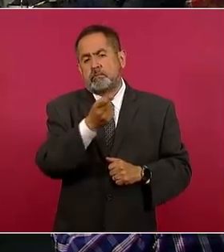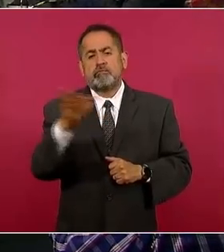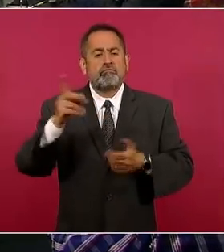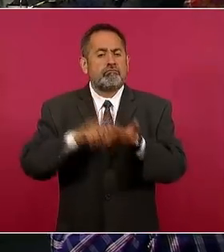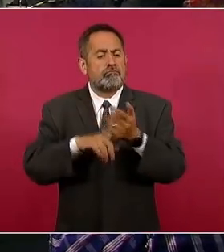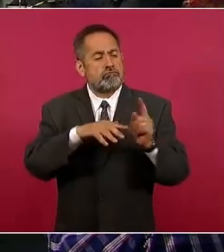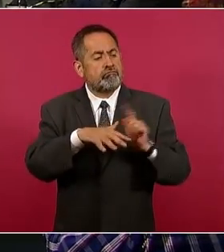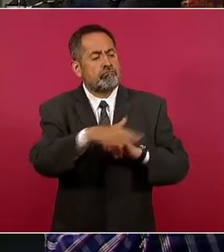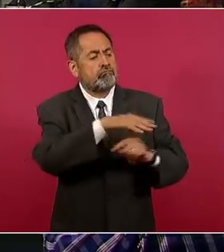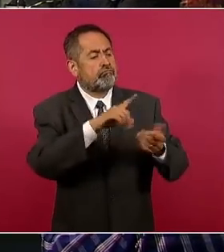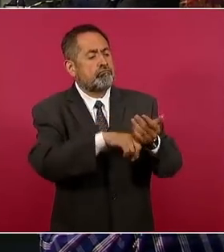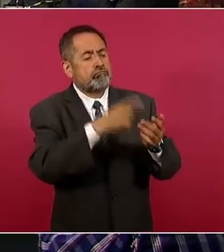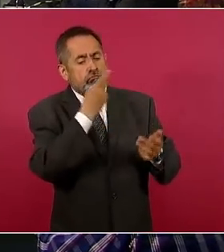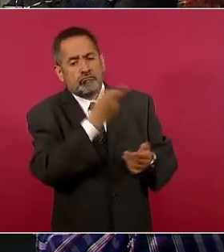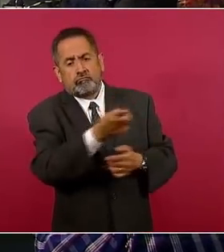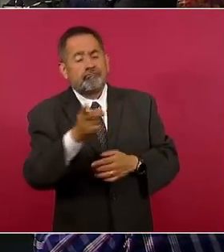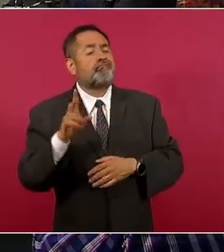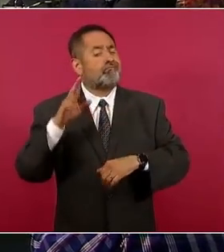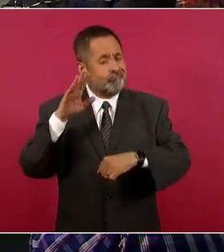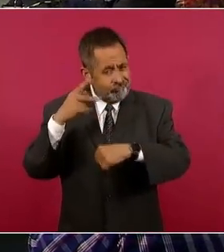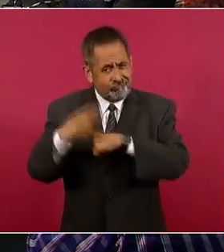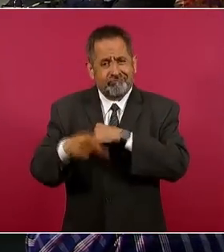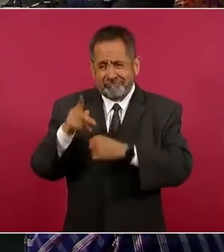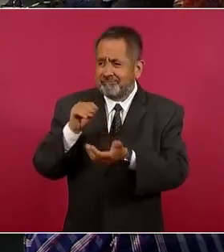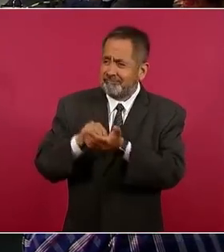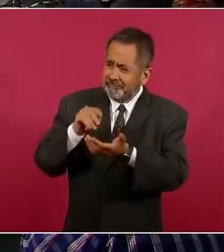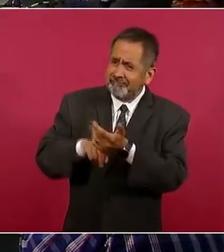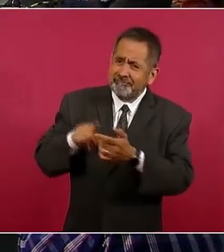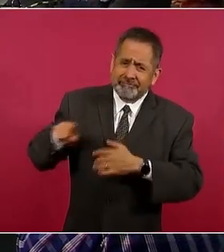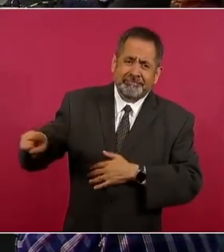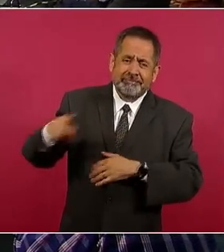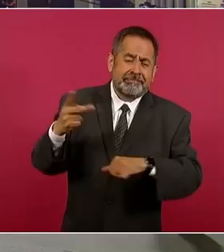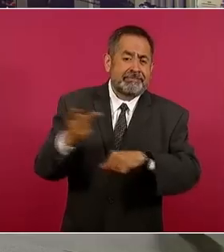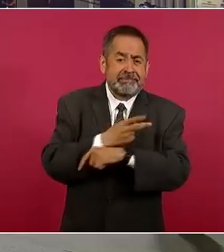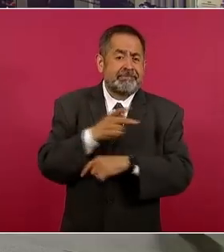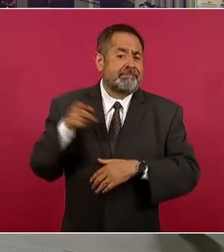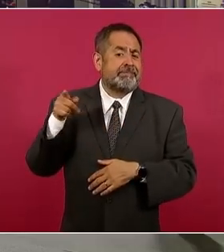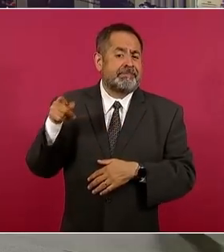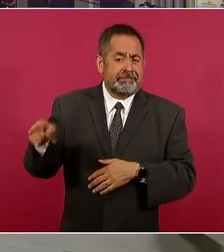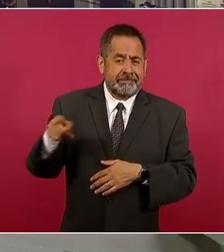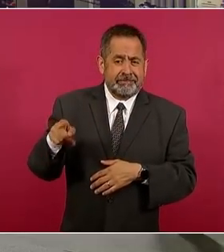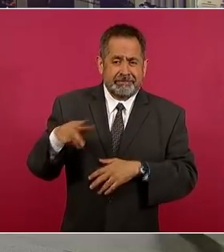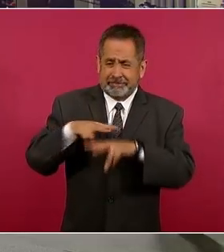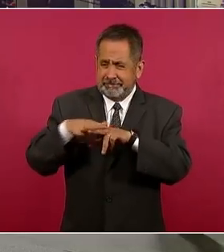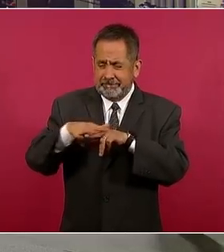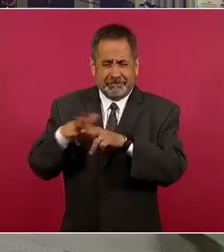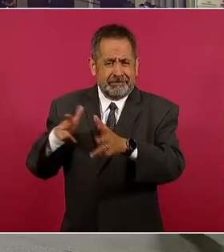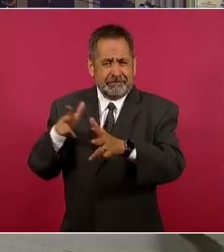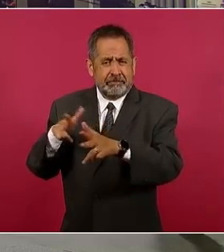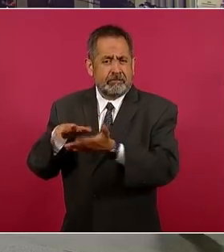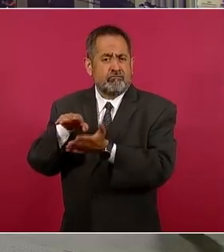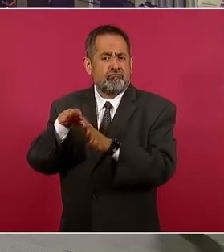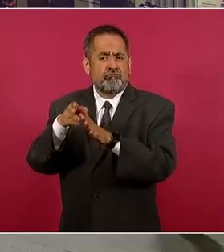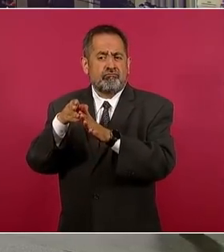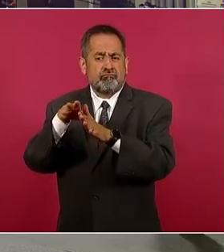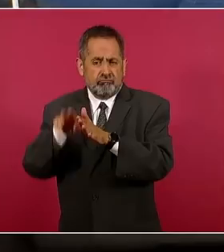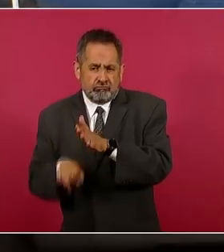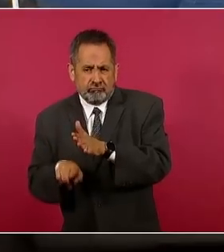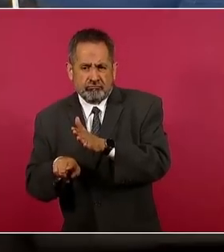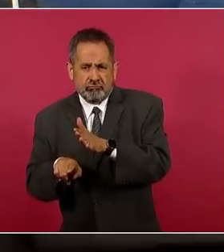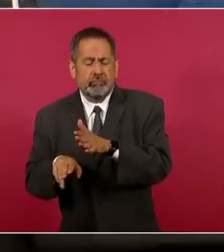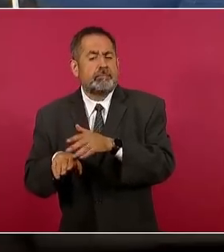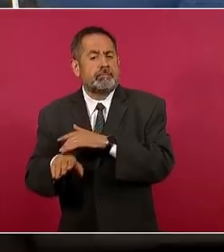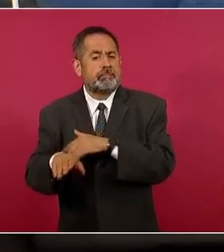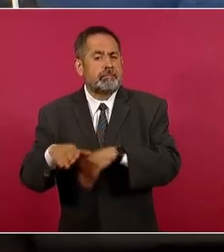existiendo, ellos consideran que existe un riesgo latente de que pudiera incluso caerse el Tren Maya en este tramo, porque bueno, pues aseguran que